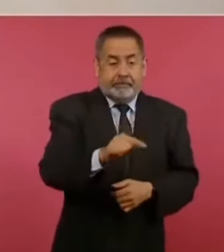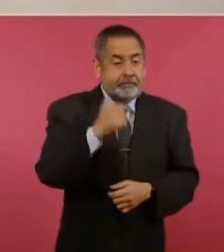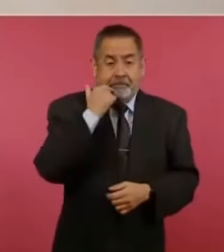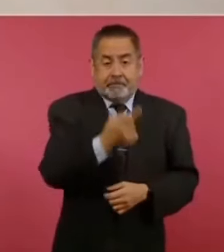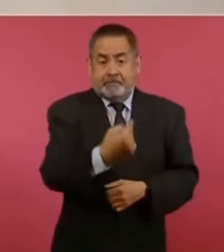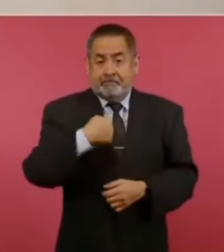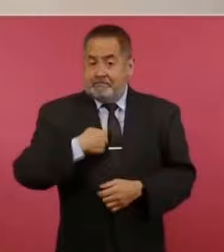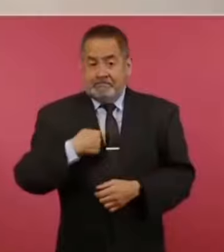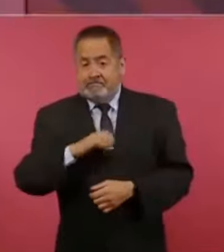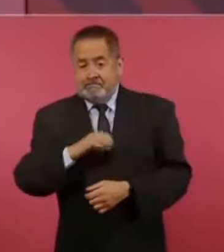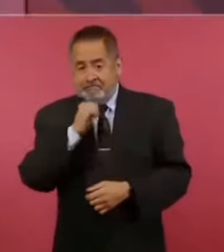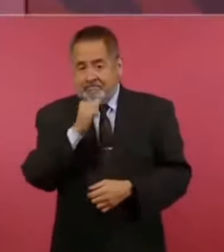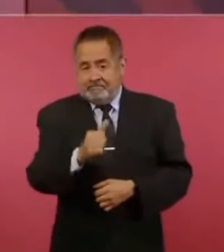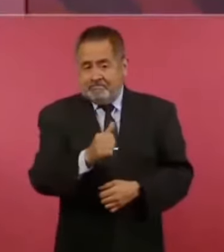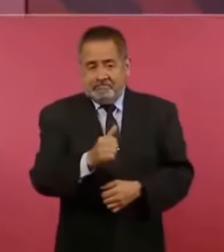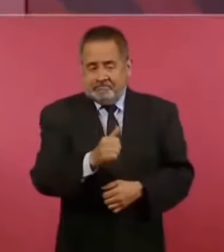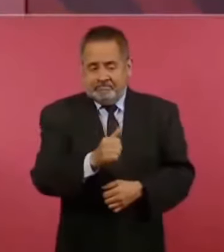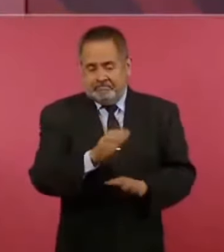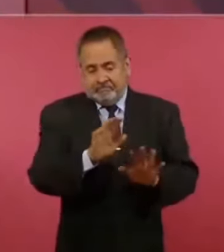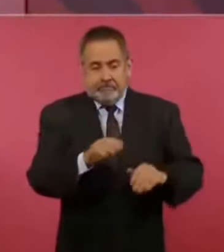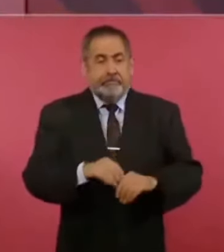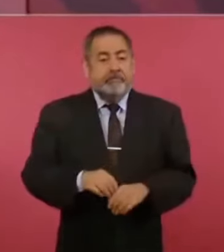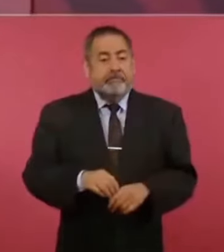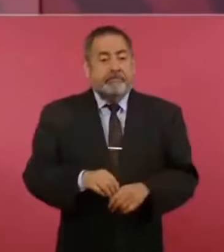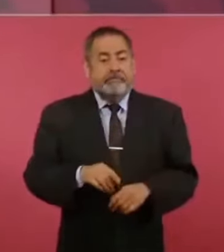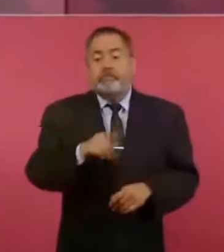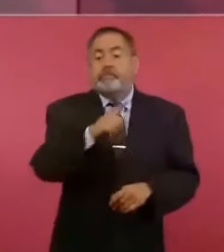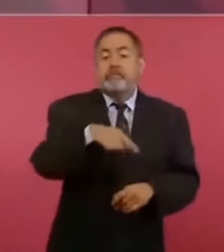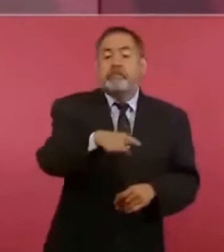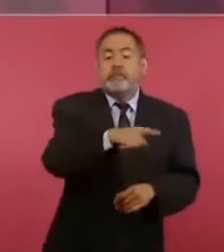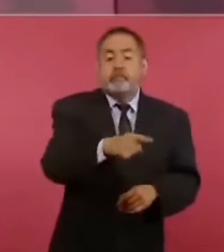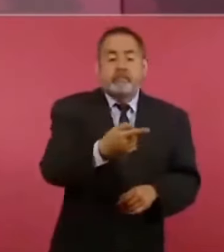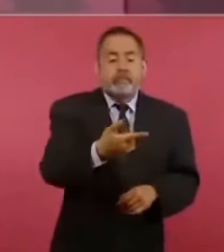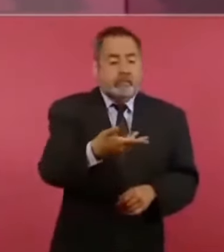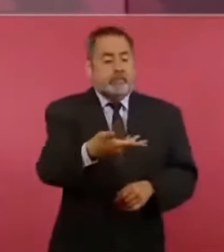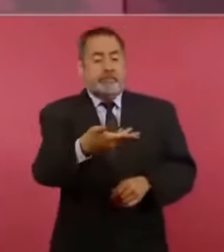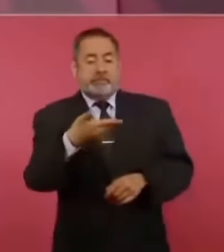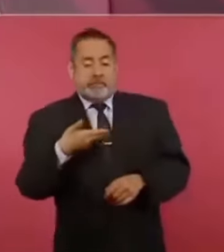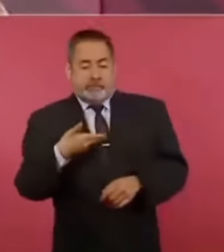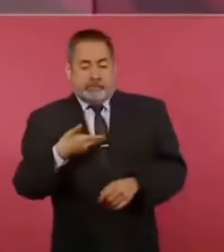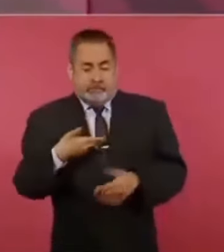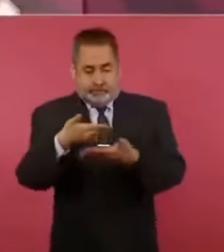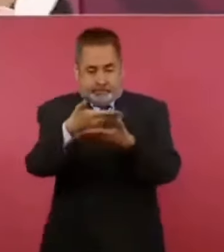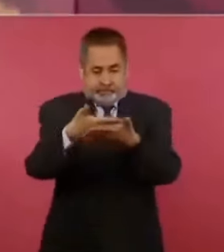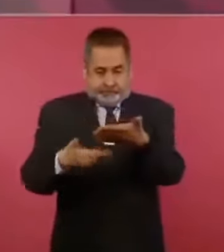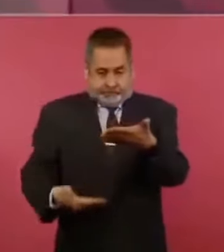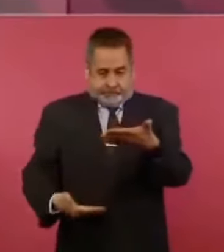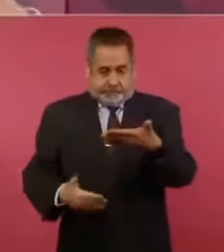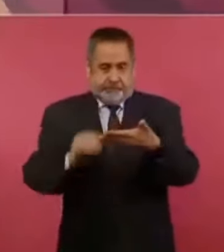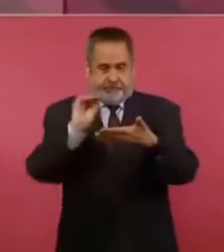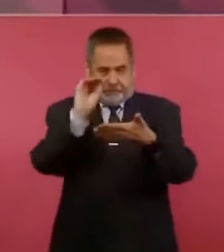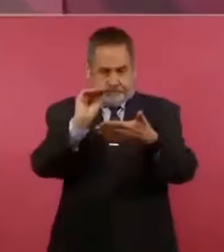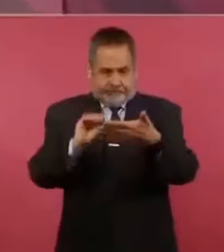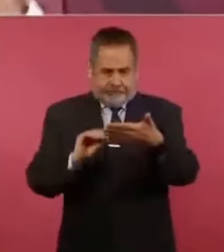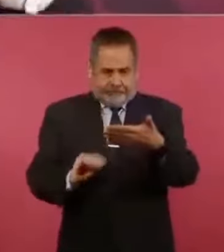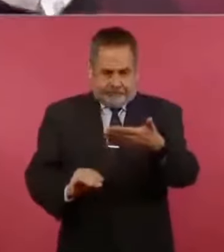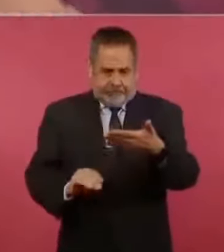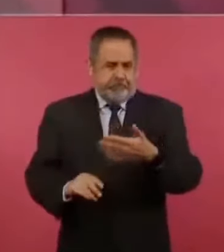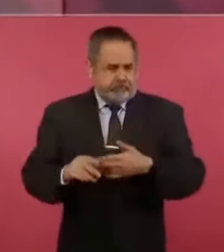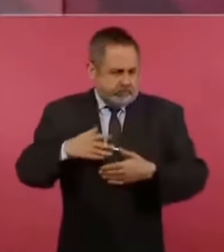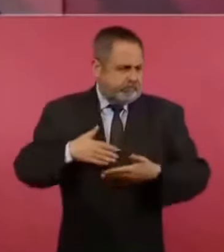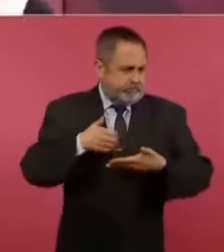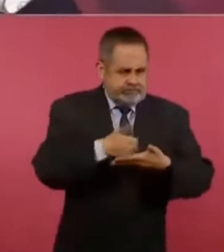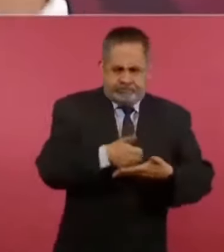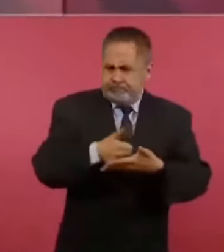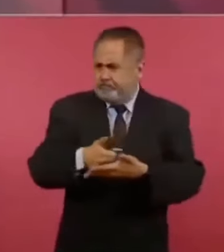su pliego petitorio, porque estamos ayudando y vamos